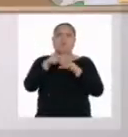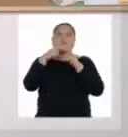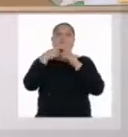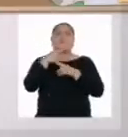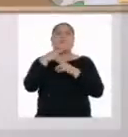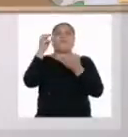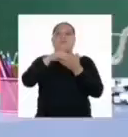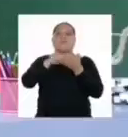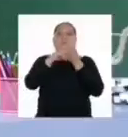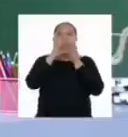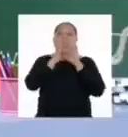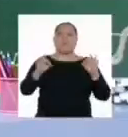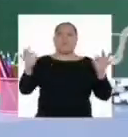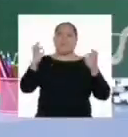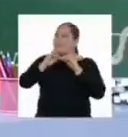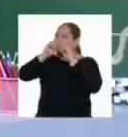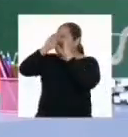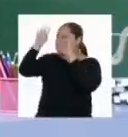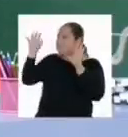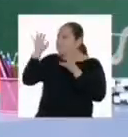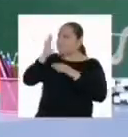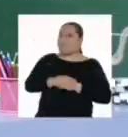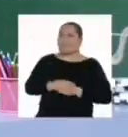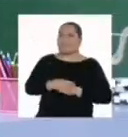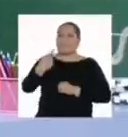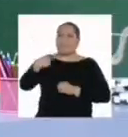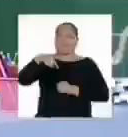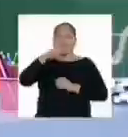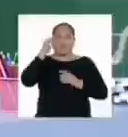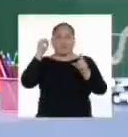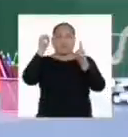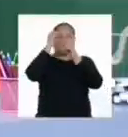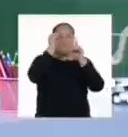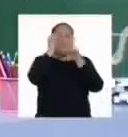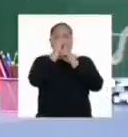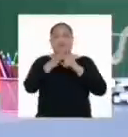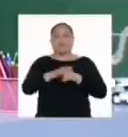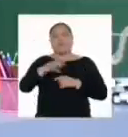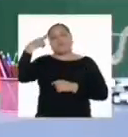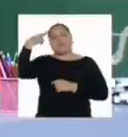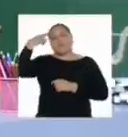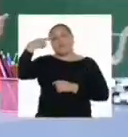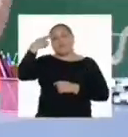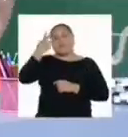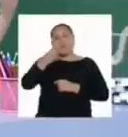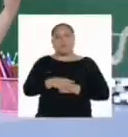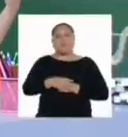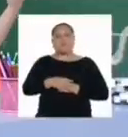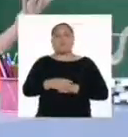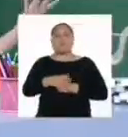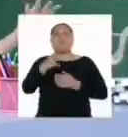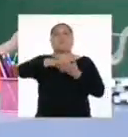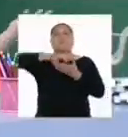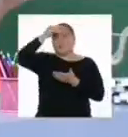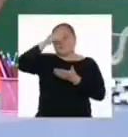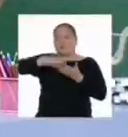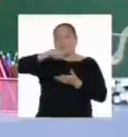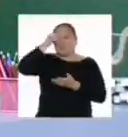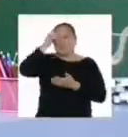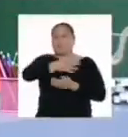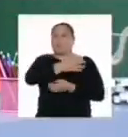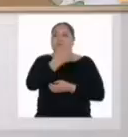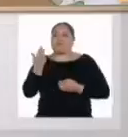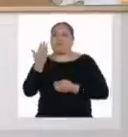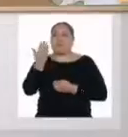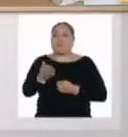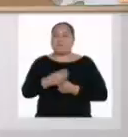sobre su importancia. Quedó claro, nuestro reto del día será reflexionar sobre nuestros aprendizajes para